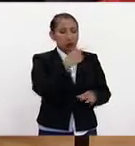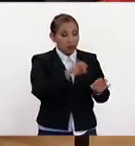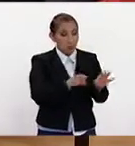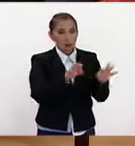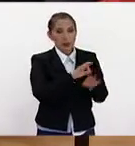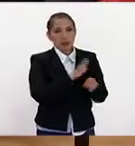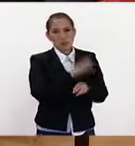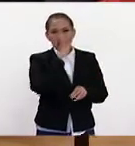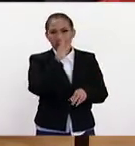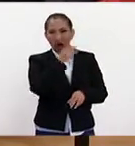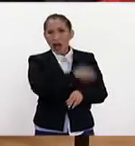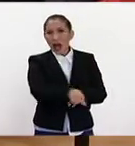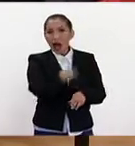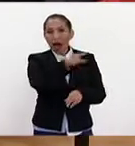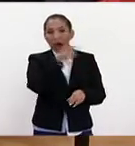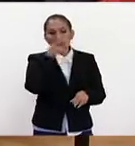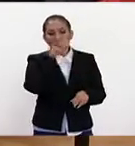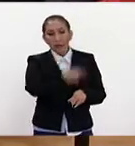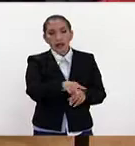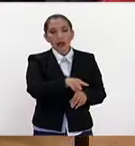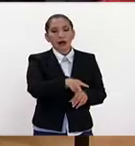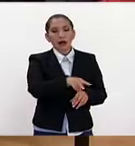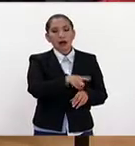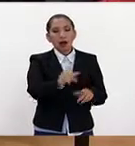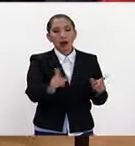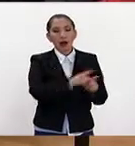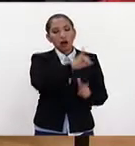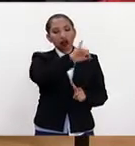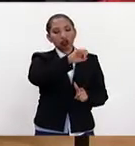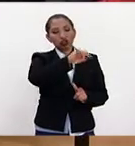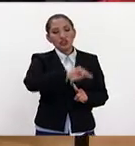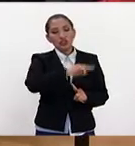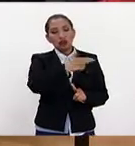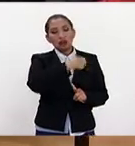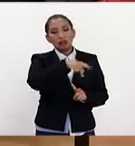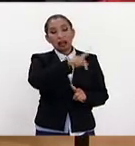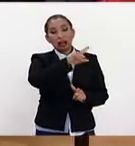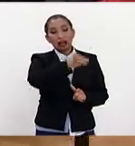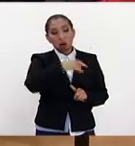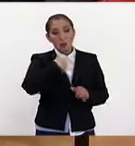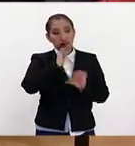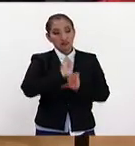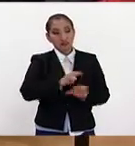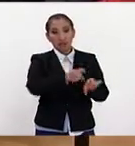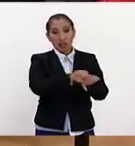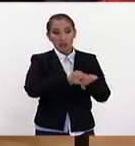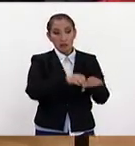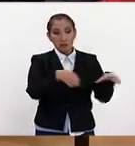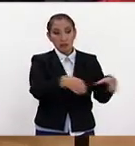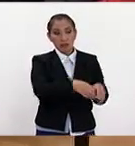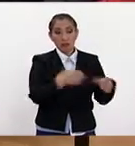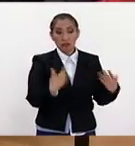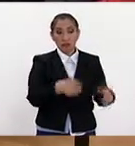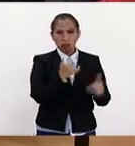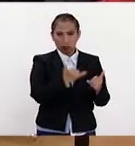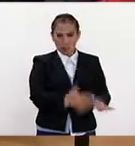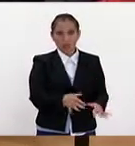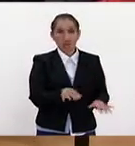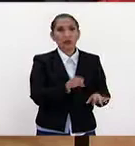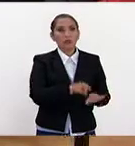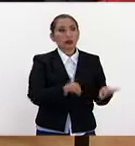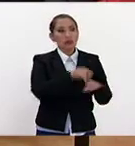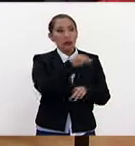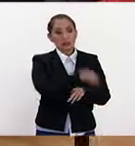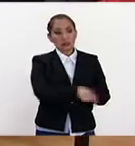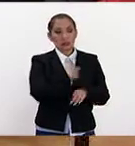sobre todo el haber acercado a John Kelly como jefe de gabinete, que creo que es un contrapeso importante para